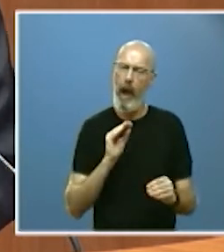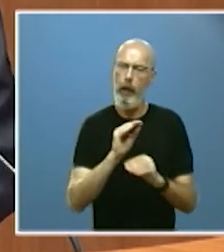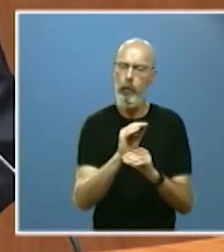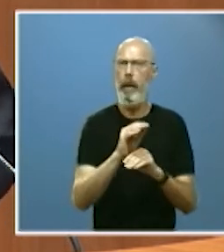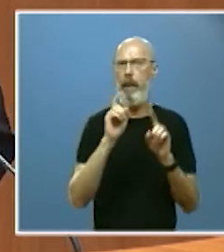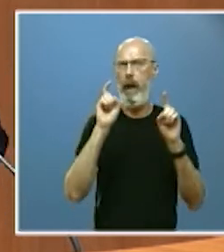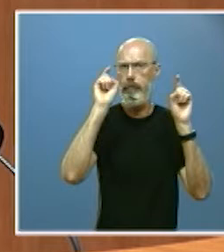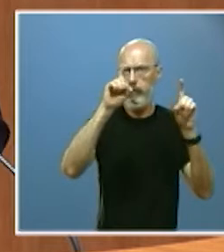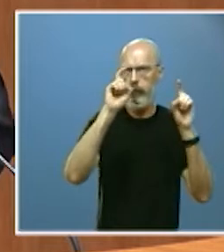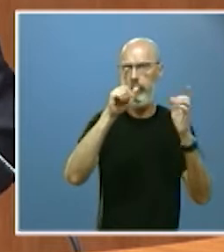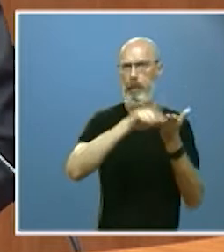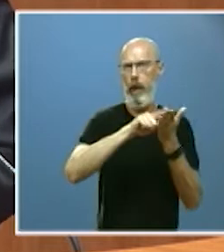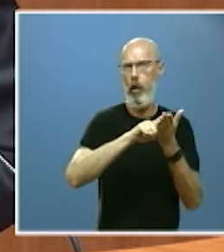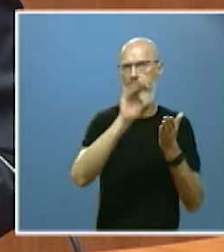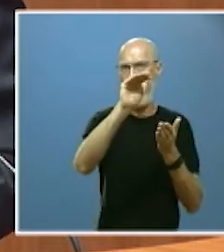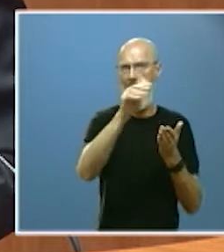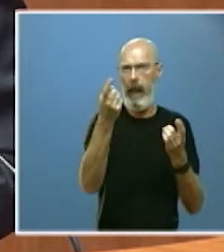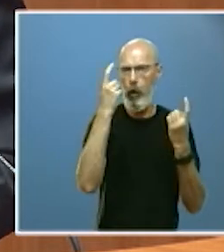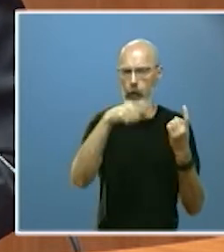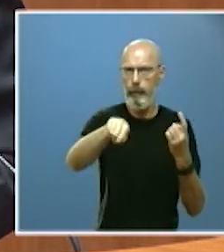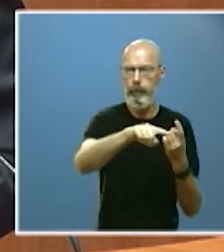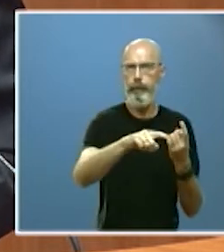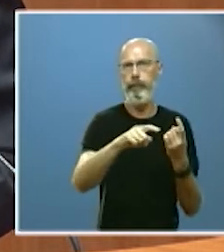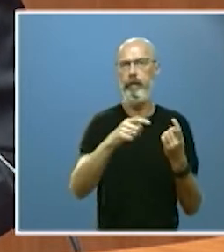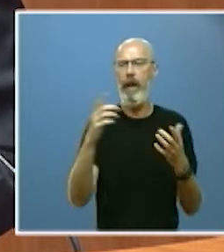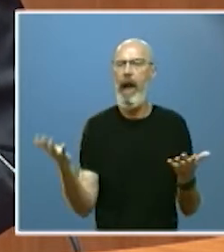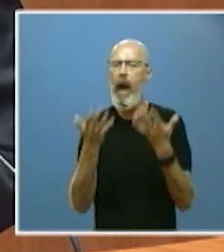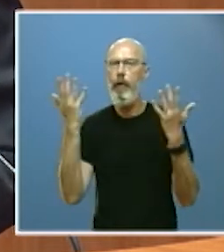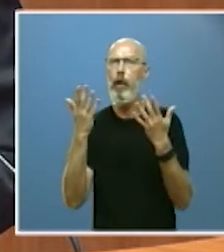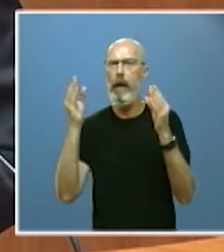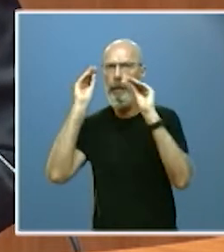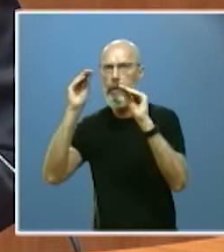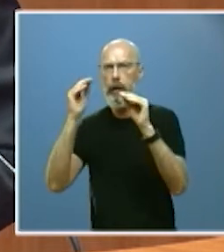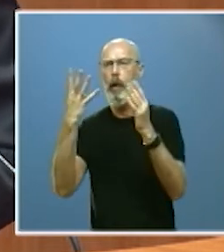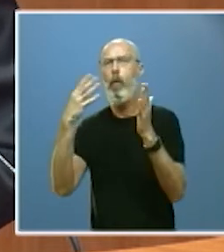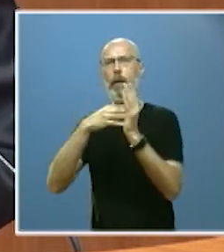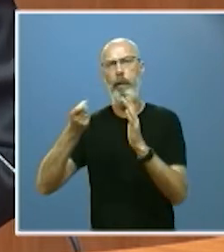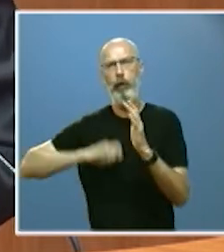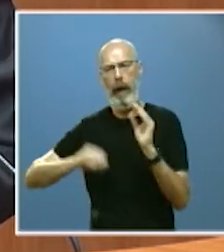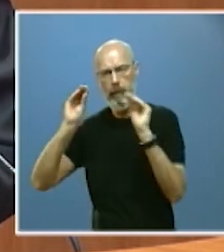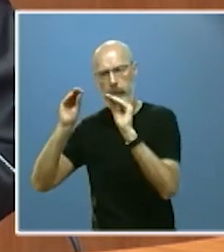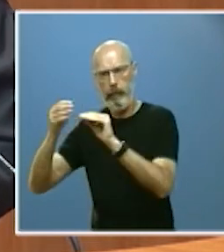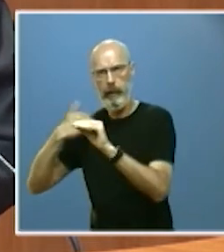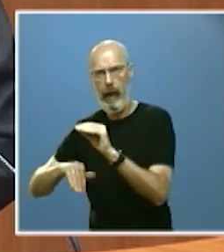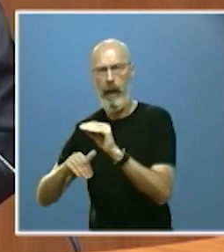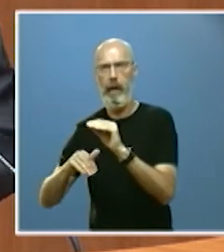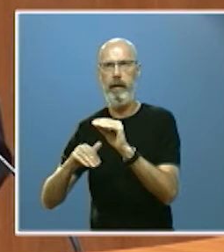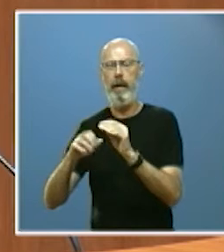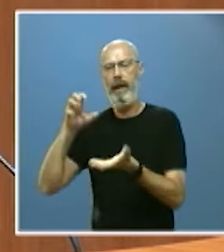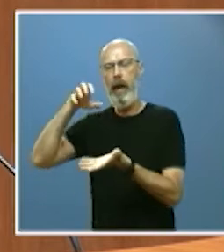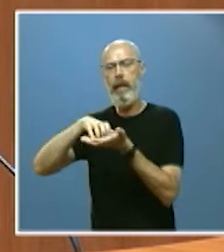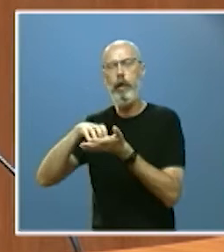acciones de formación que han alcanzado ya a más de 4.000 profesionales la creación del centro virtual de recursos del español